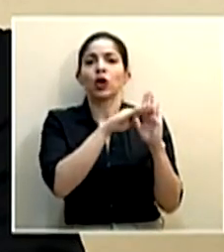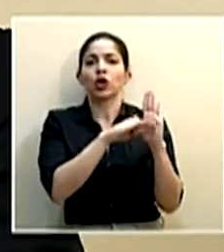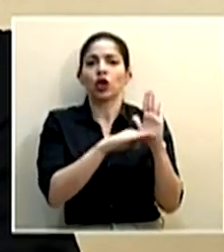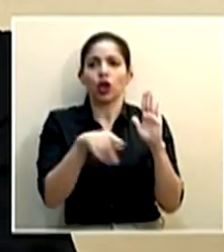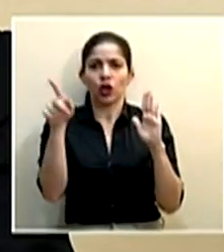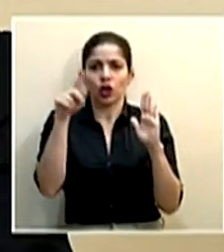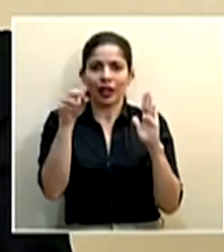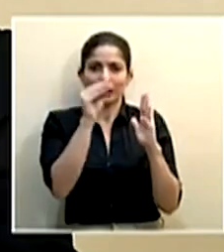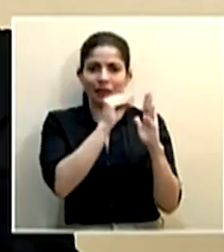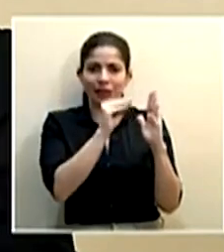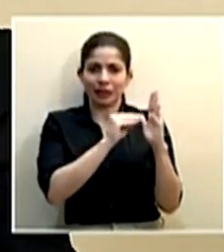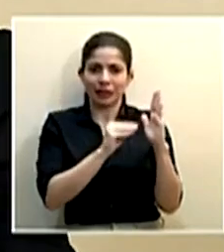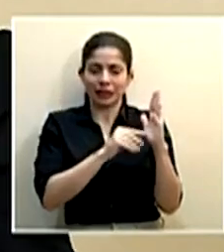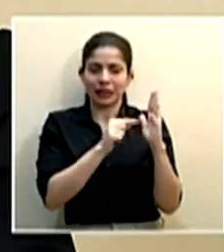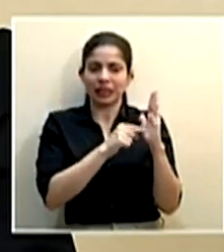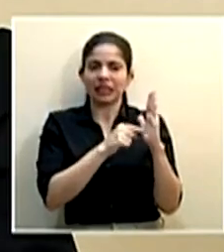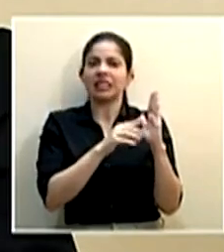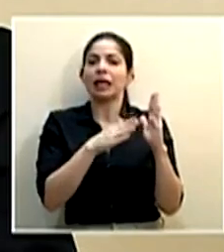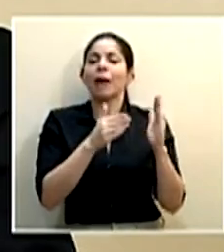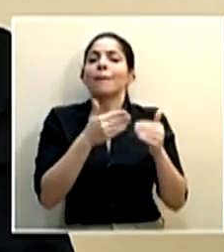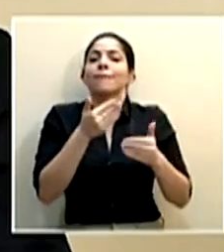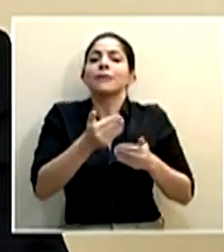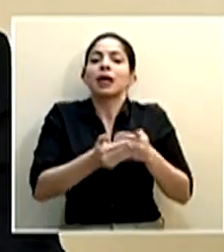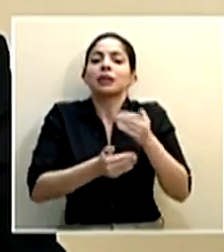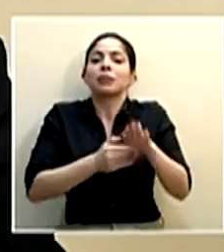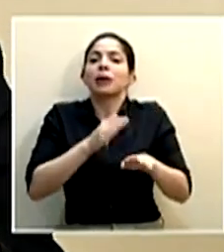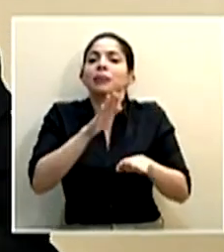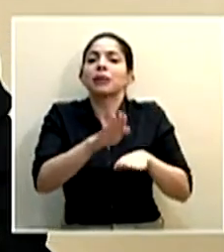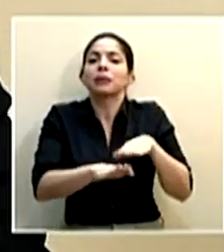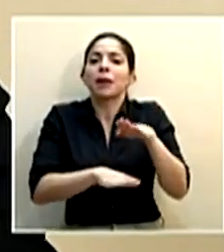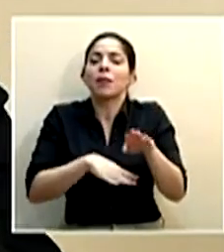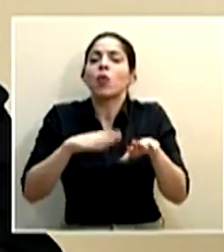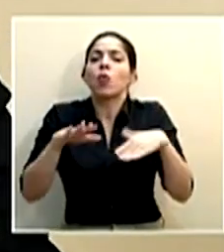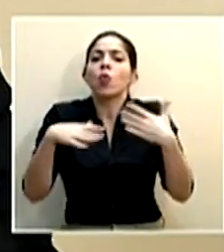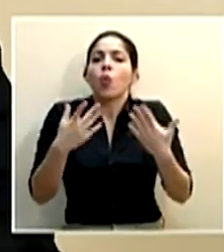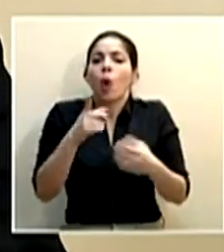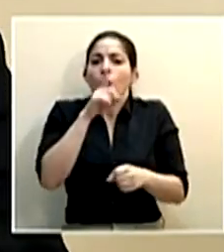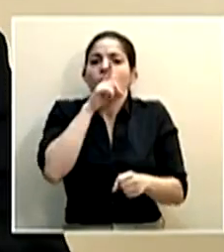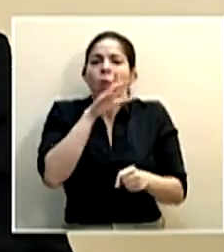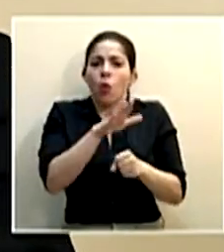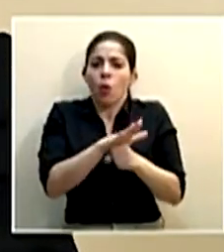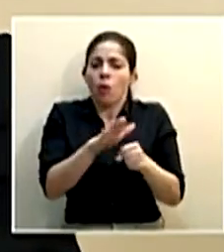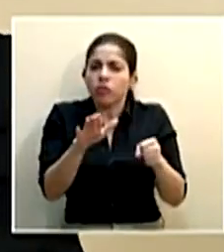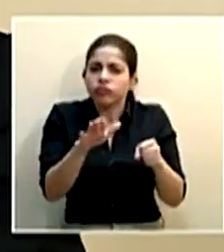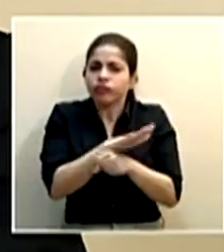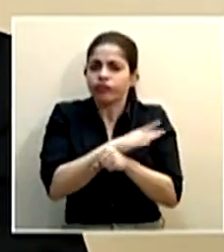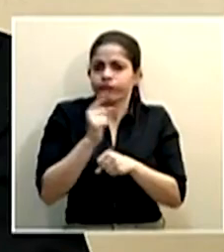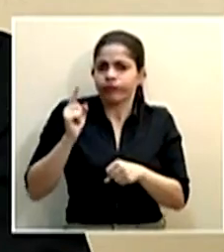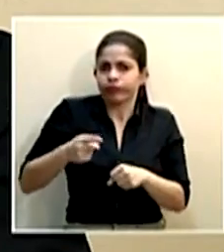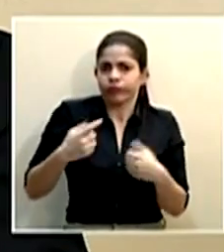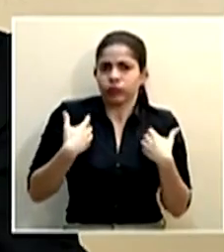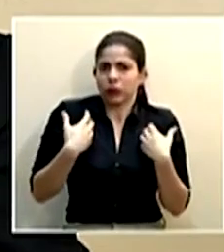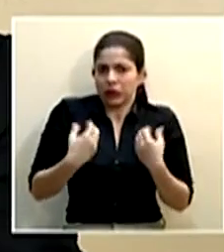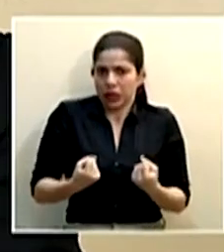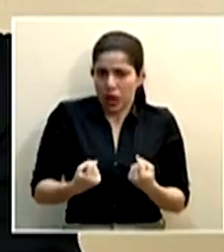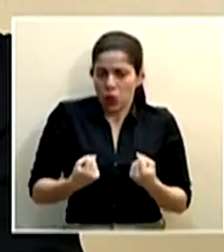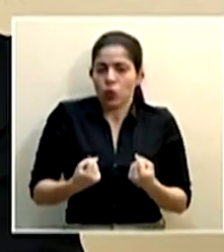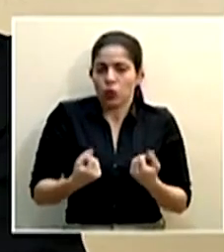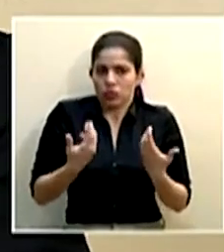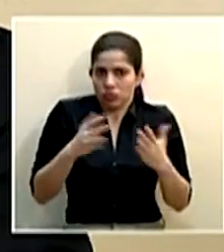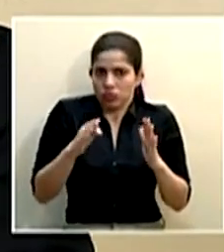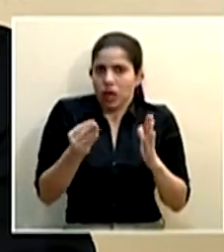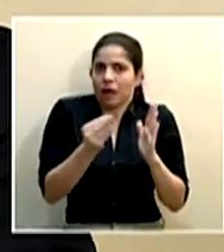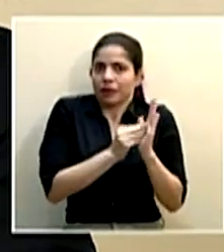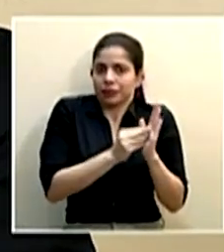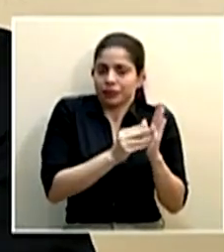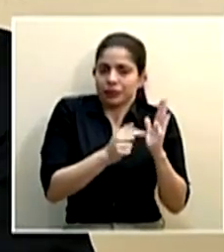elaborado, que no es otra cosa que los procedimientos para cumplir rigurosamente las disposiciones sanitarias de salud. Ya lo tengo,